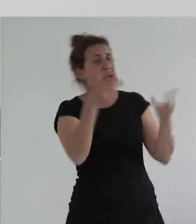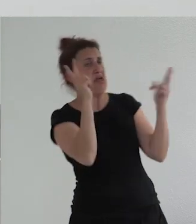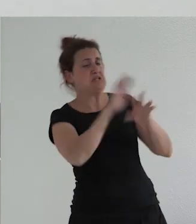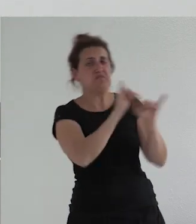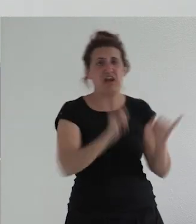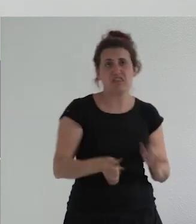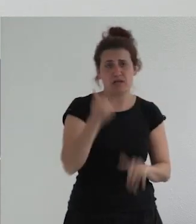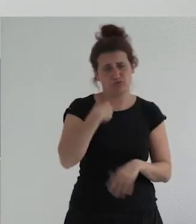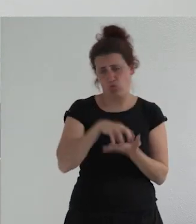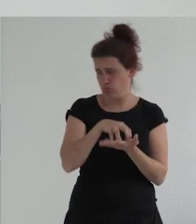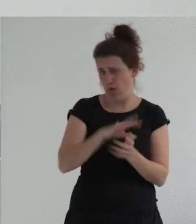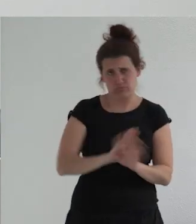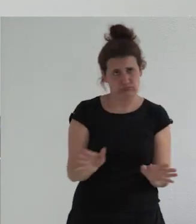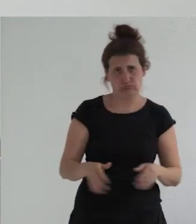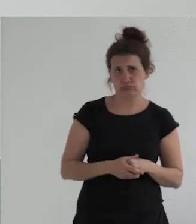lo dudo seriamente